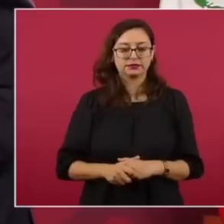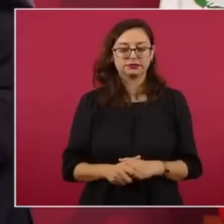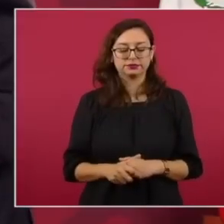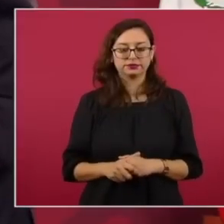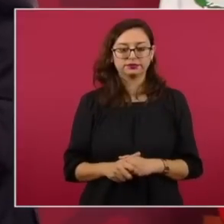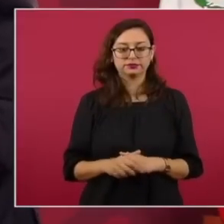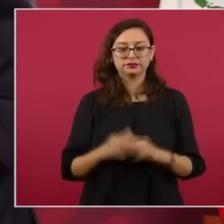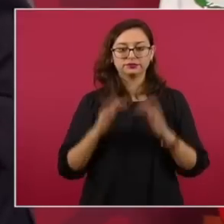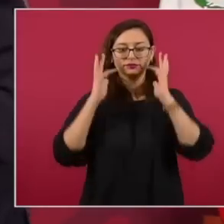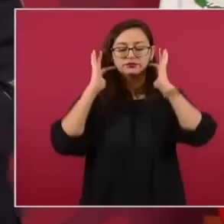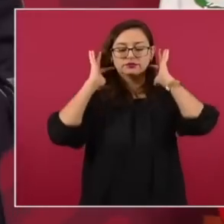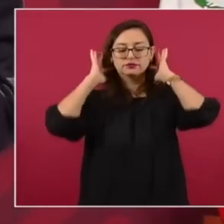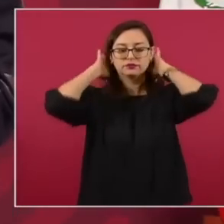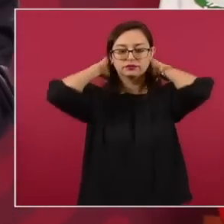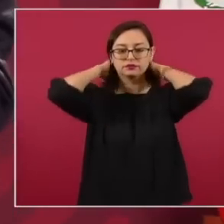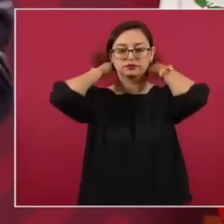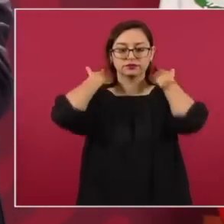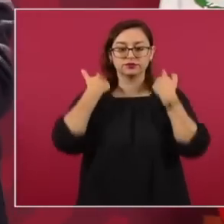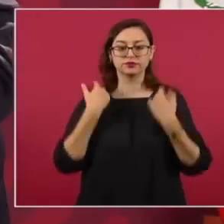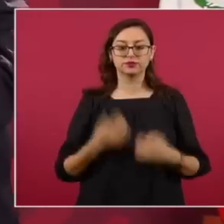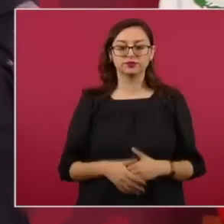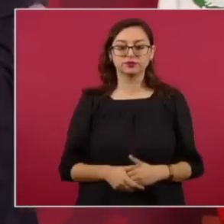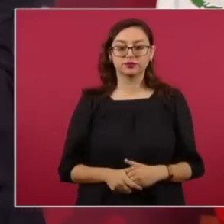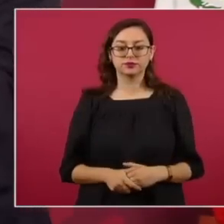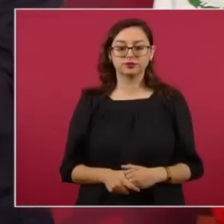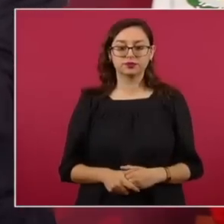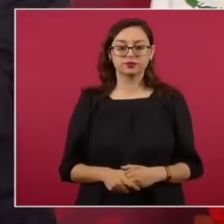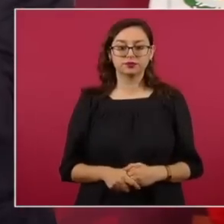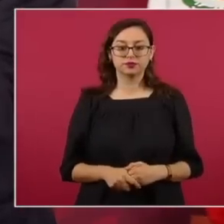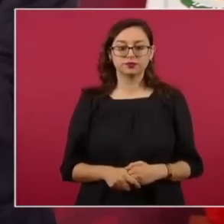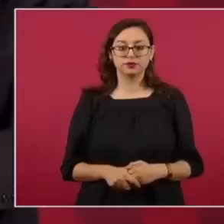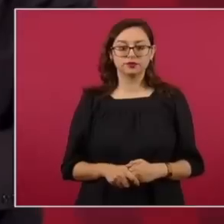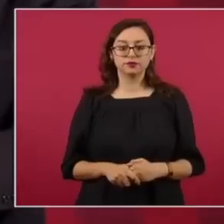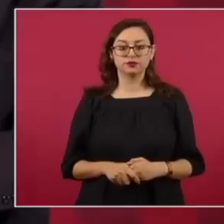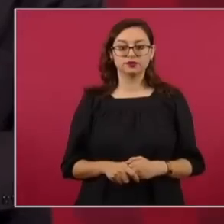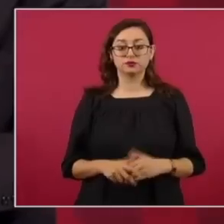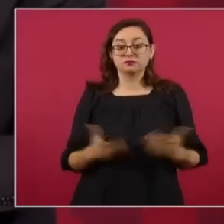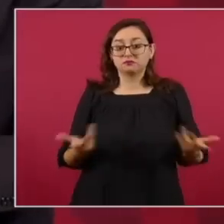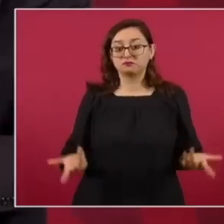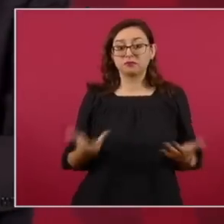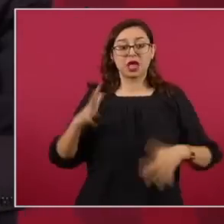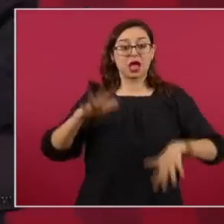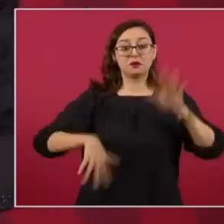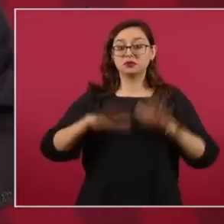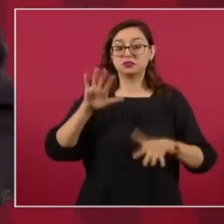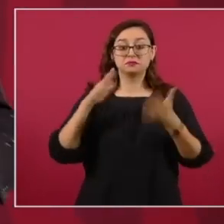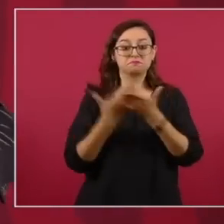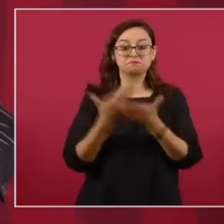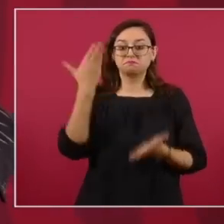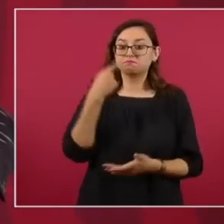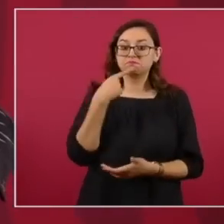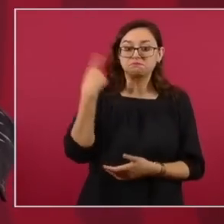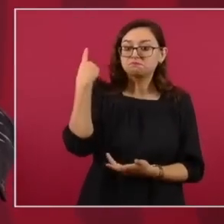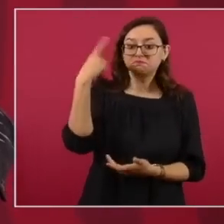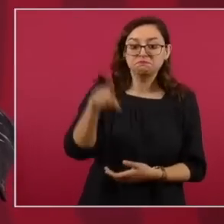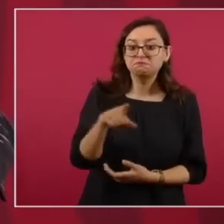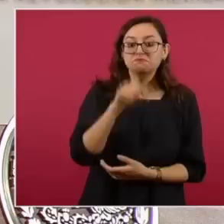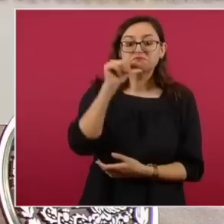muchas veces no se llega a la presentación de una denuncia si no se tienen